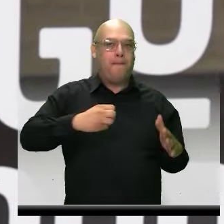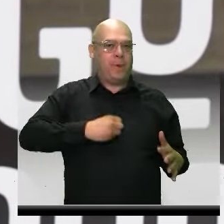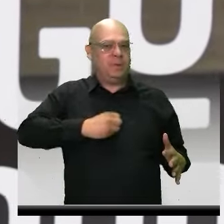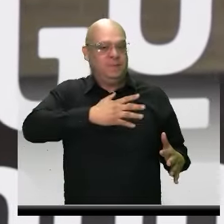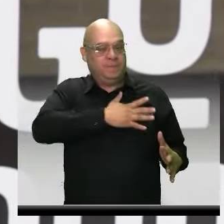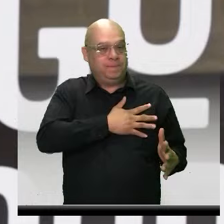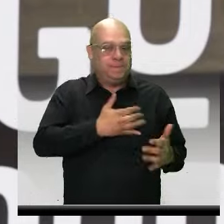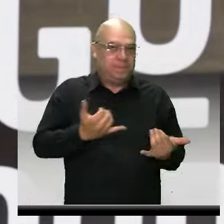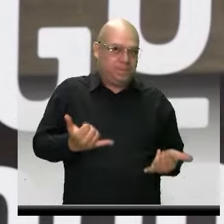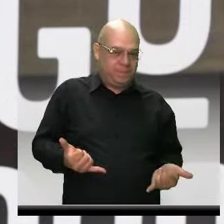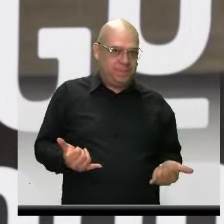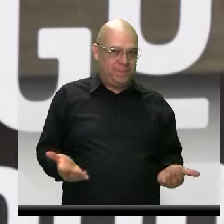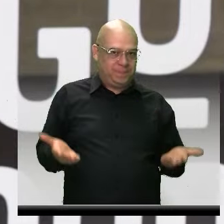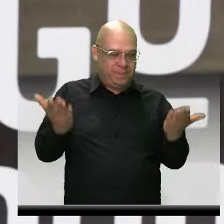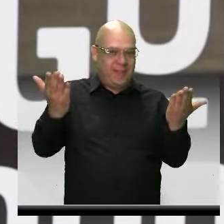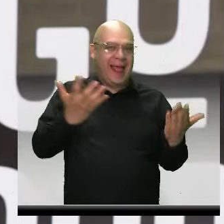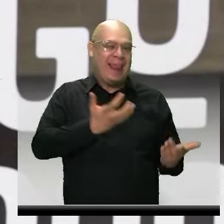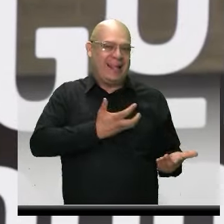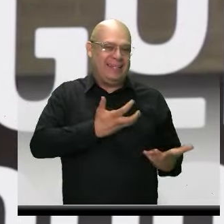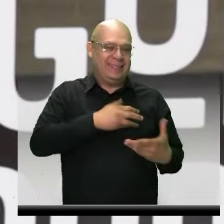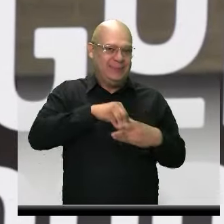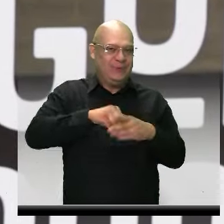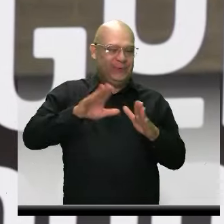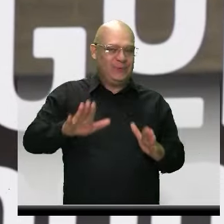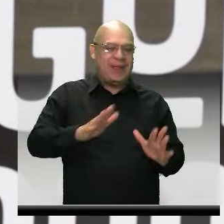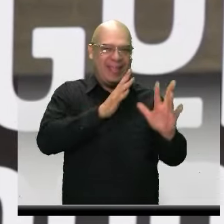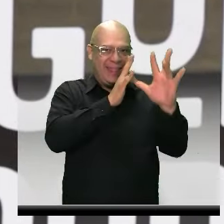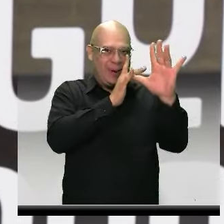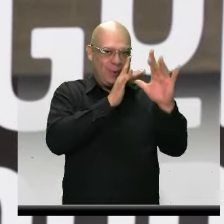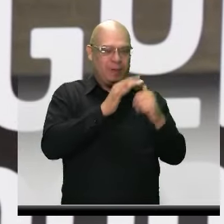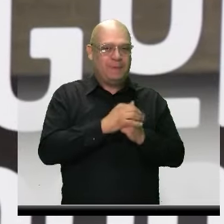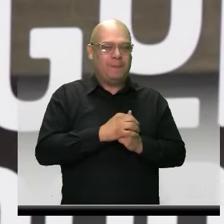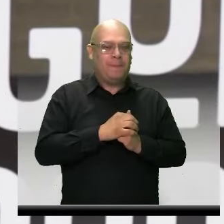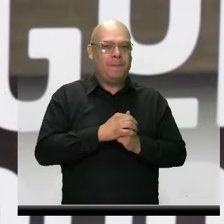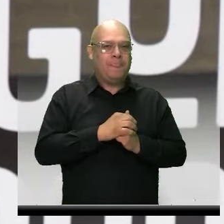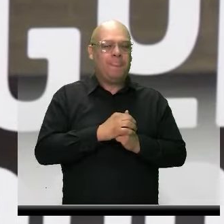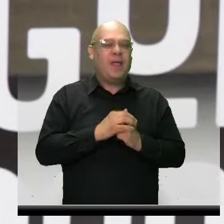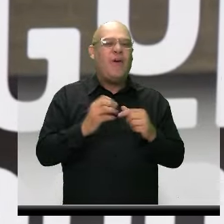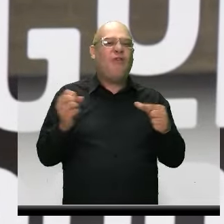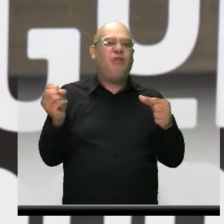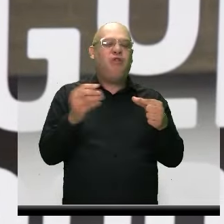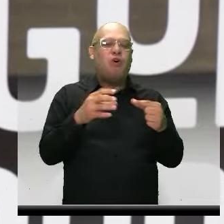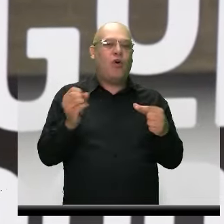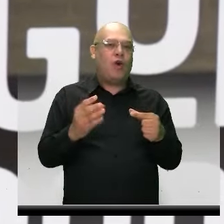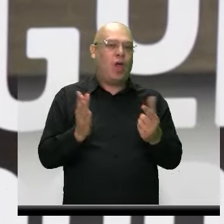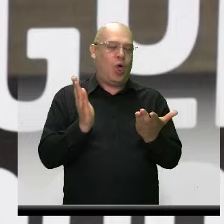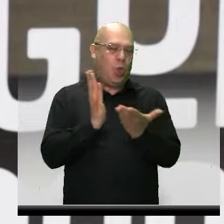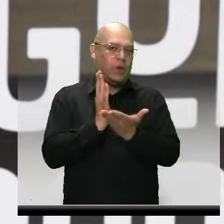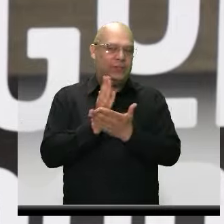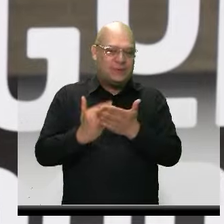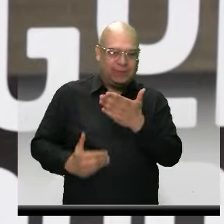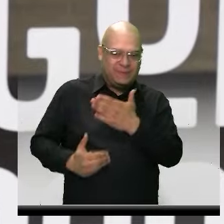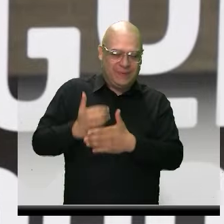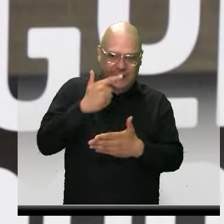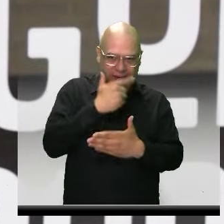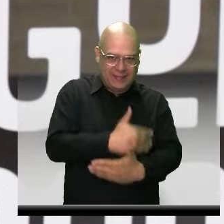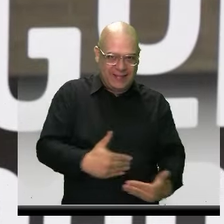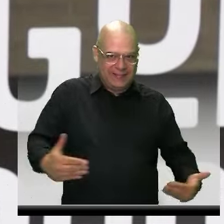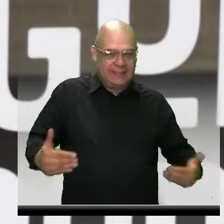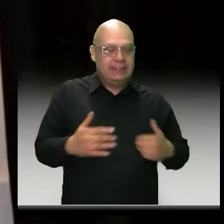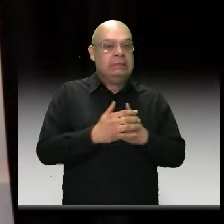presenta la Alcaldía de Itagüí con relación al Foro de Educación Inicial. Para nosotros es súper